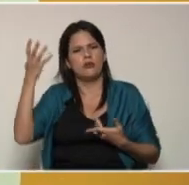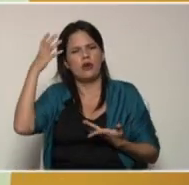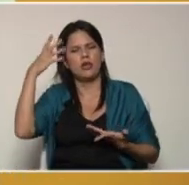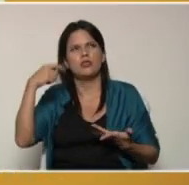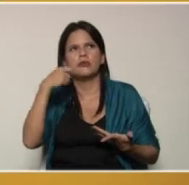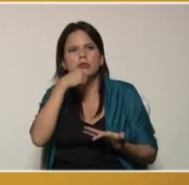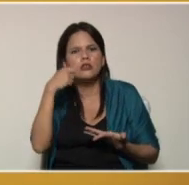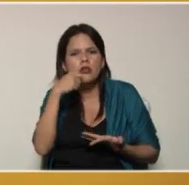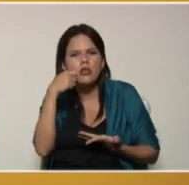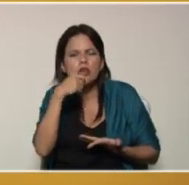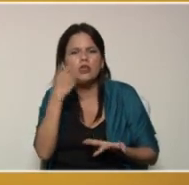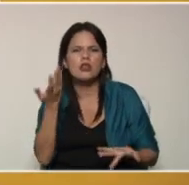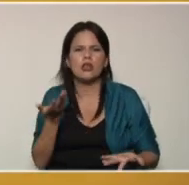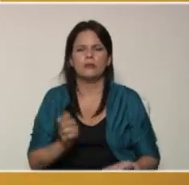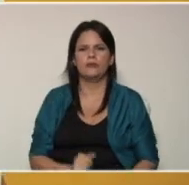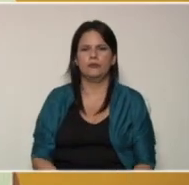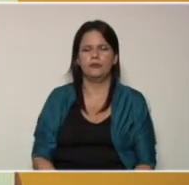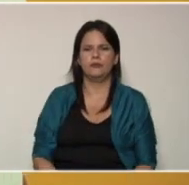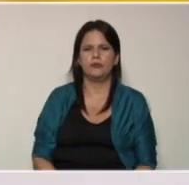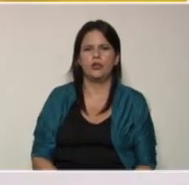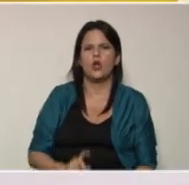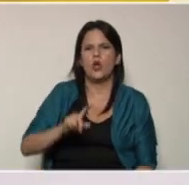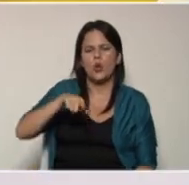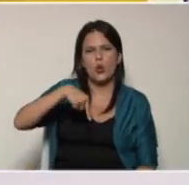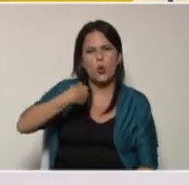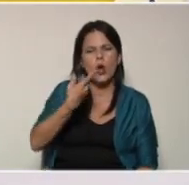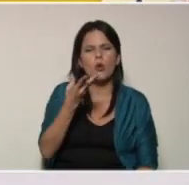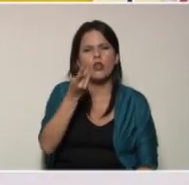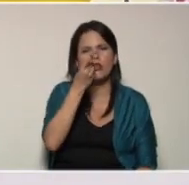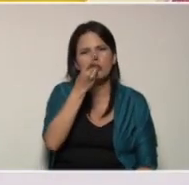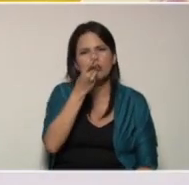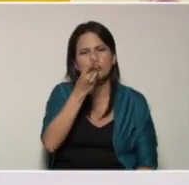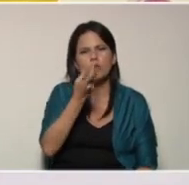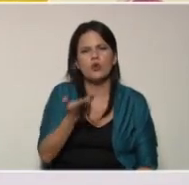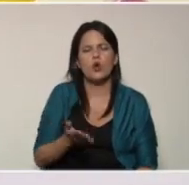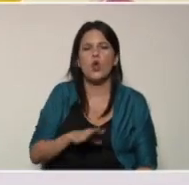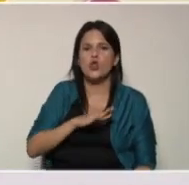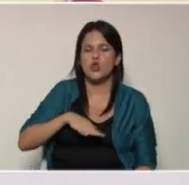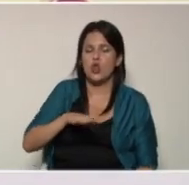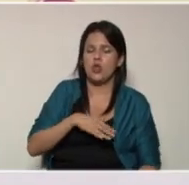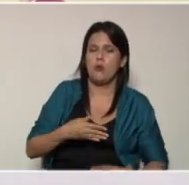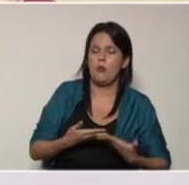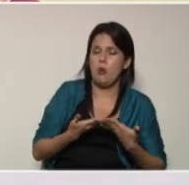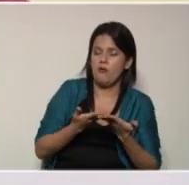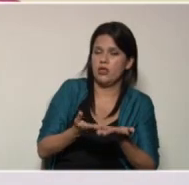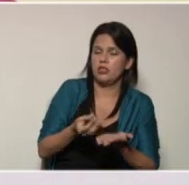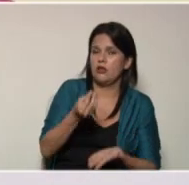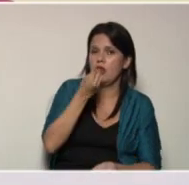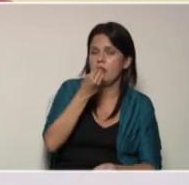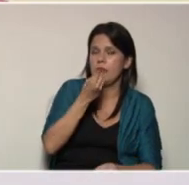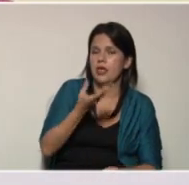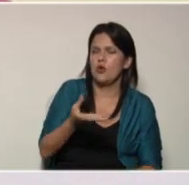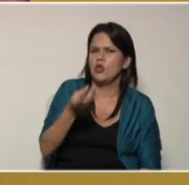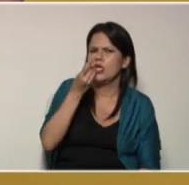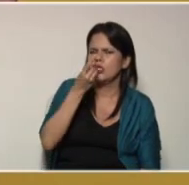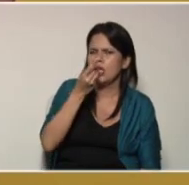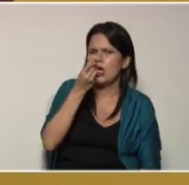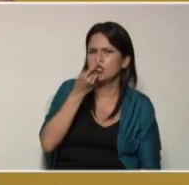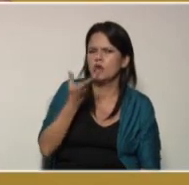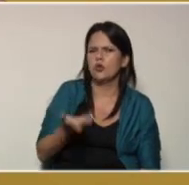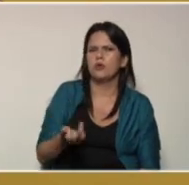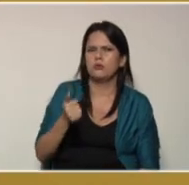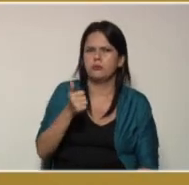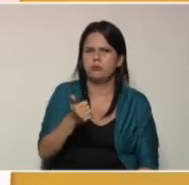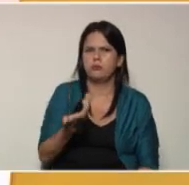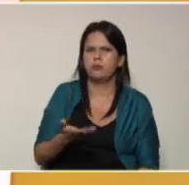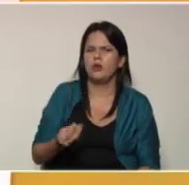cepille los dientes, y luego pasamos al desayuno, donde vamos a ofrecer los alimentos, un desayuno nutritivo,